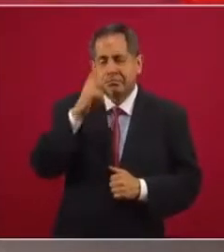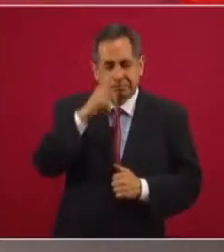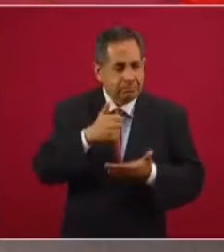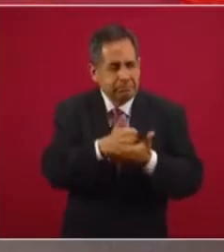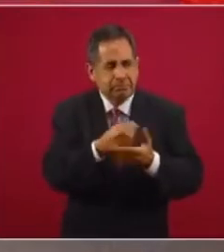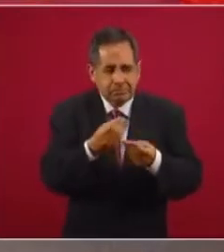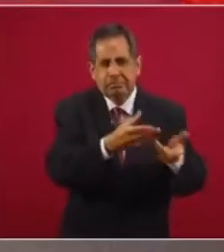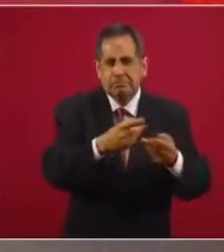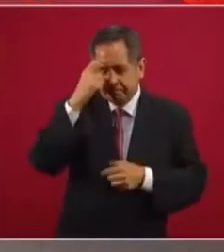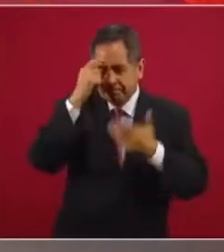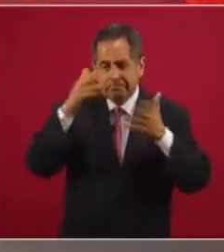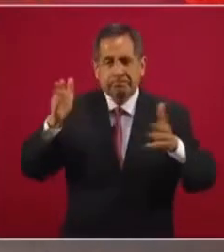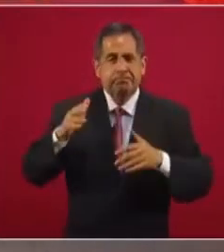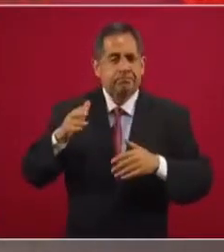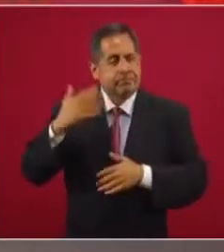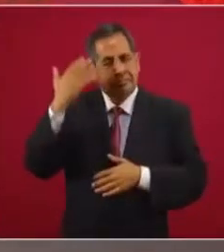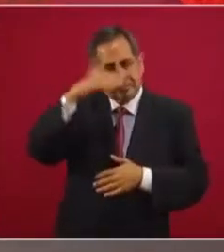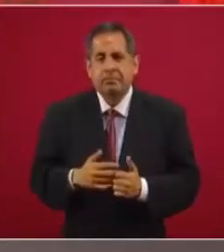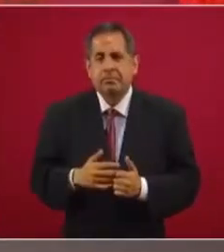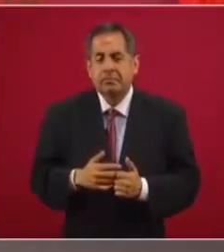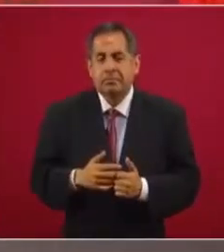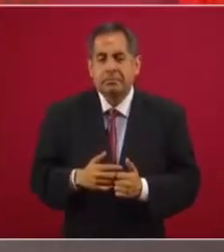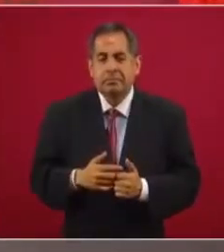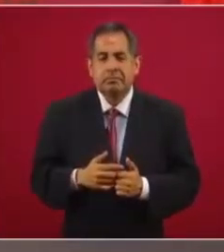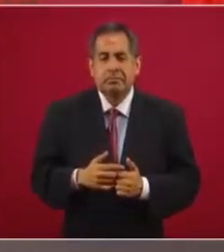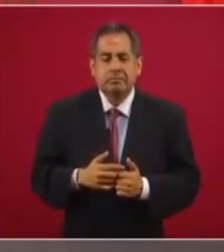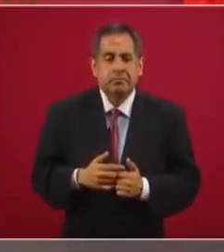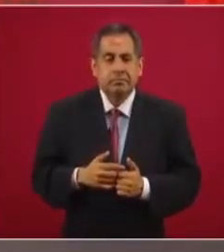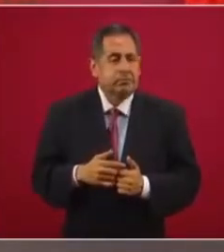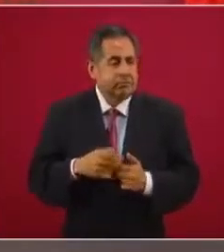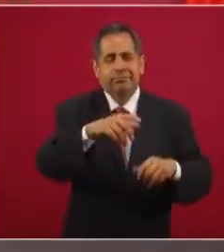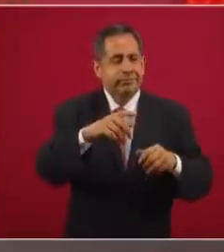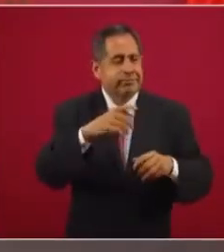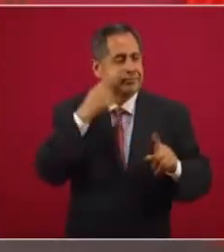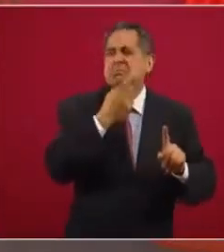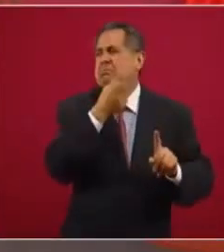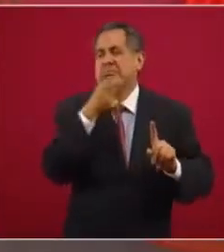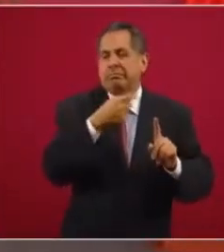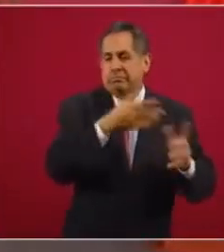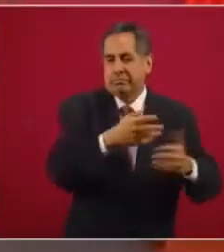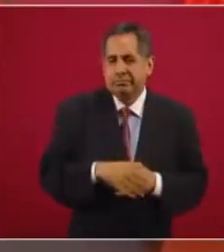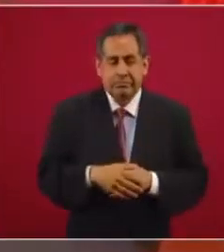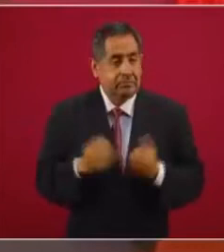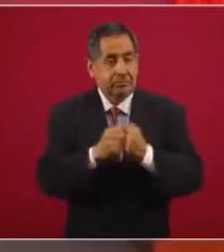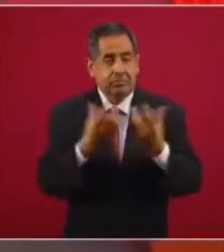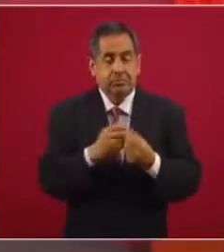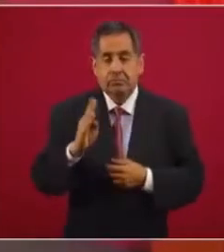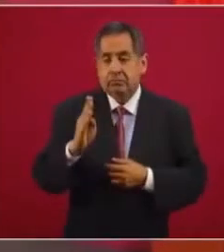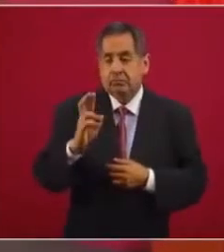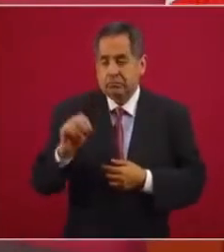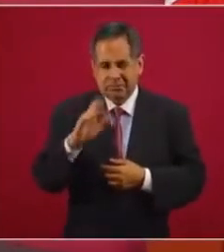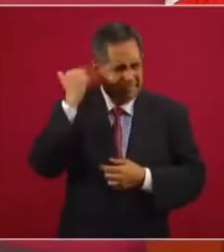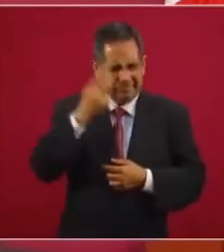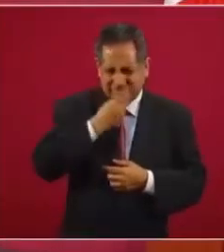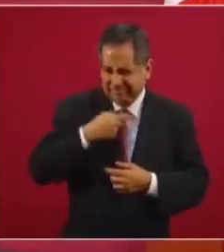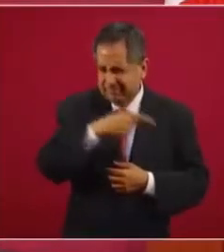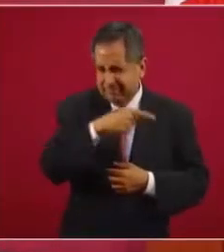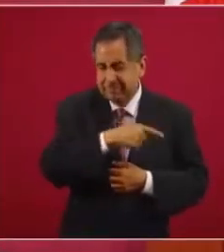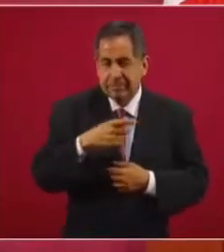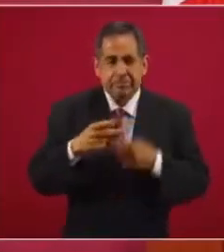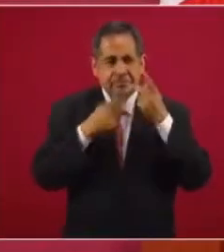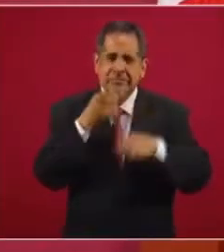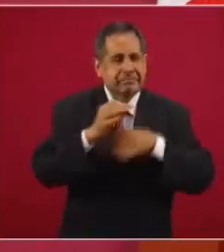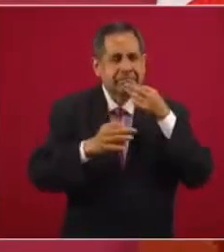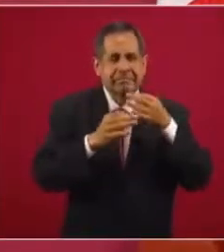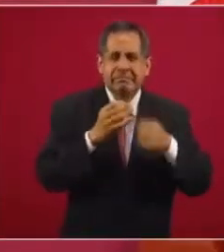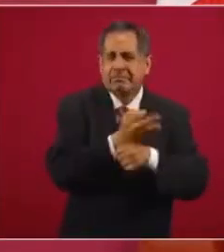para ayudarles a que tengan más auditorio, con Broso al otro día me dijeron que hizo una